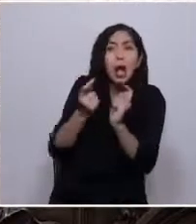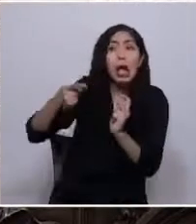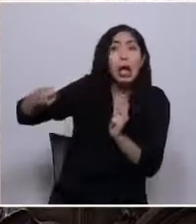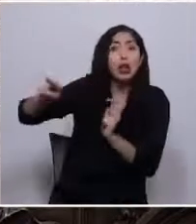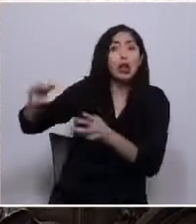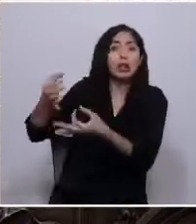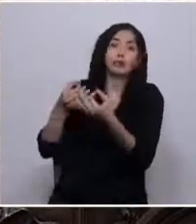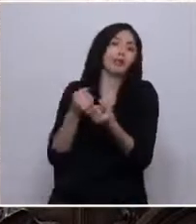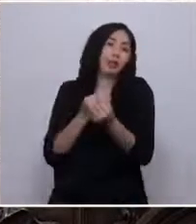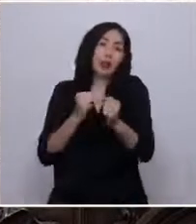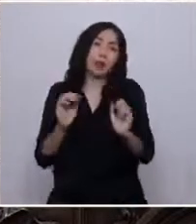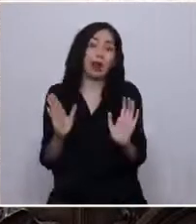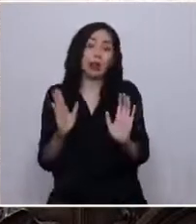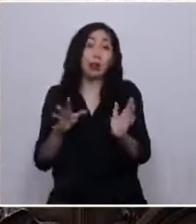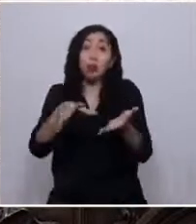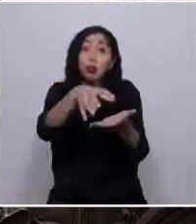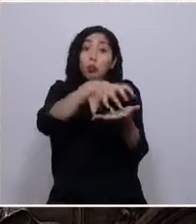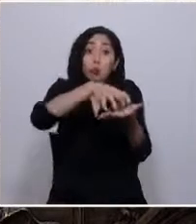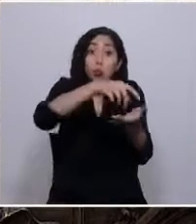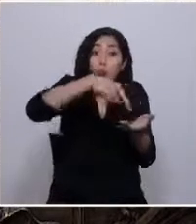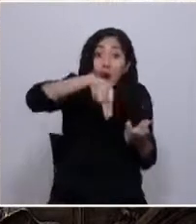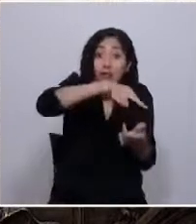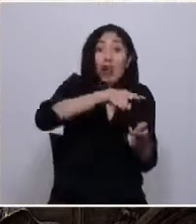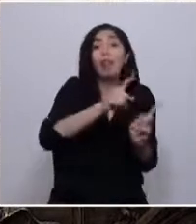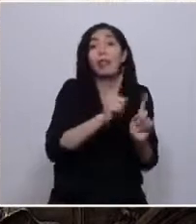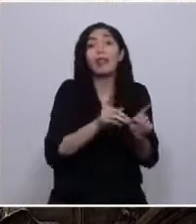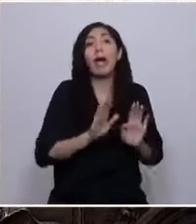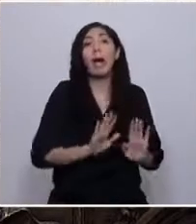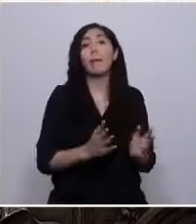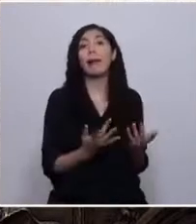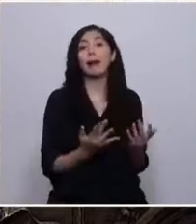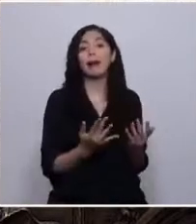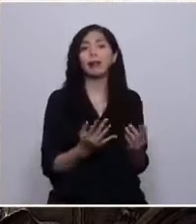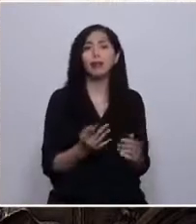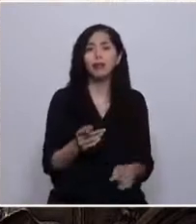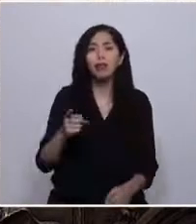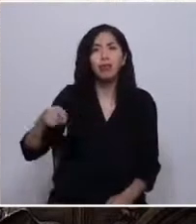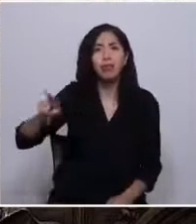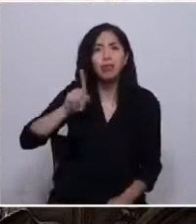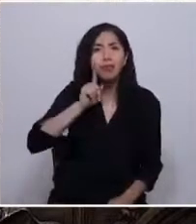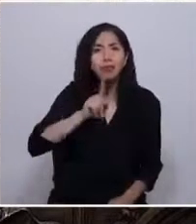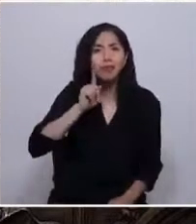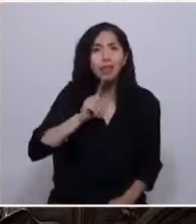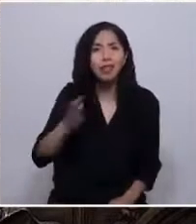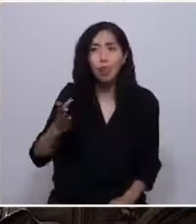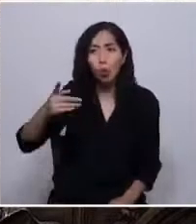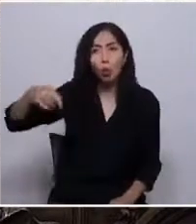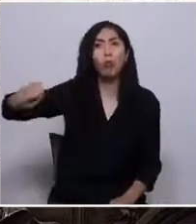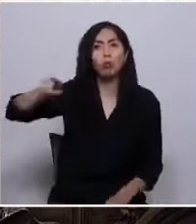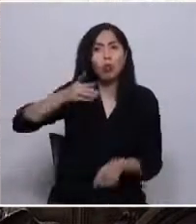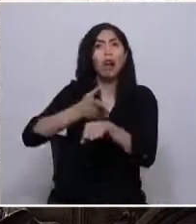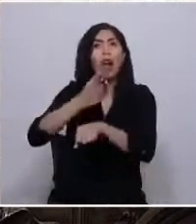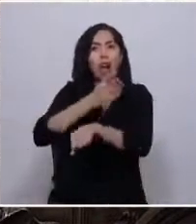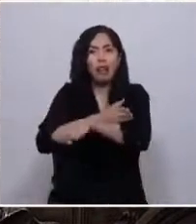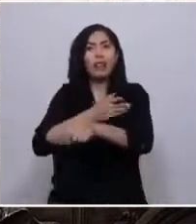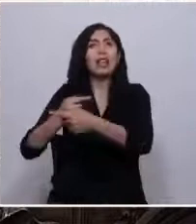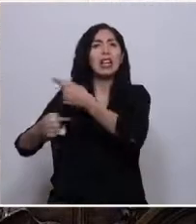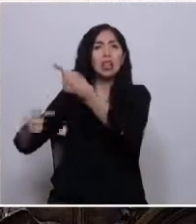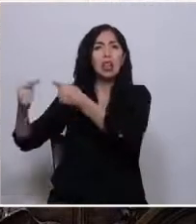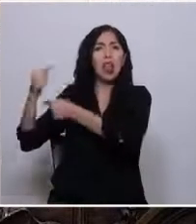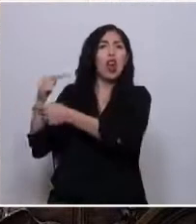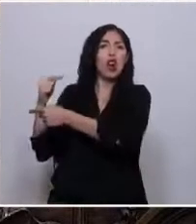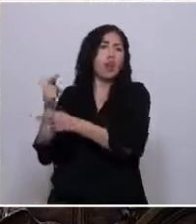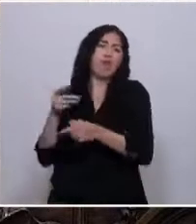que los pueblos deben esperar. No mientan, señores. Ustedes mismos se atrevieron a violentar la historia con tanques,